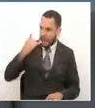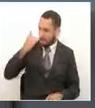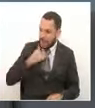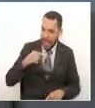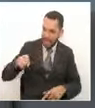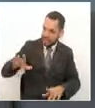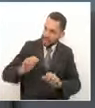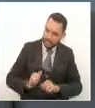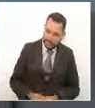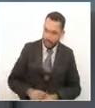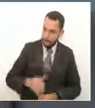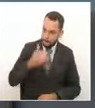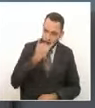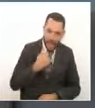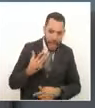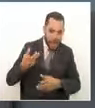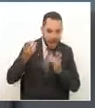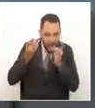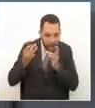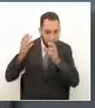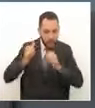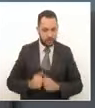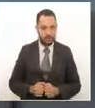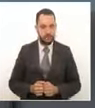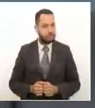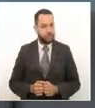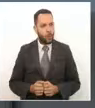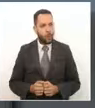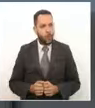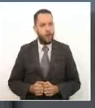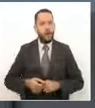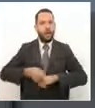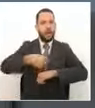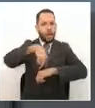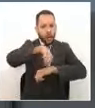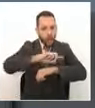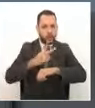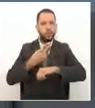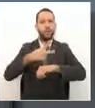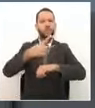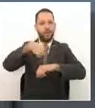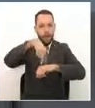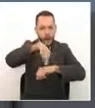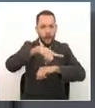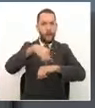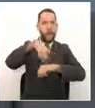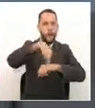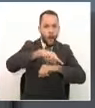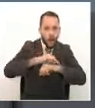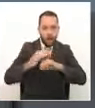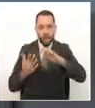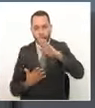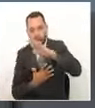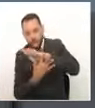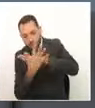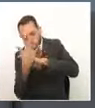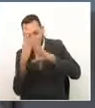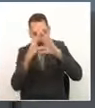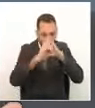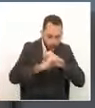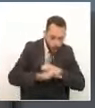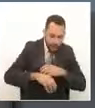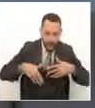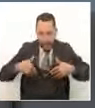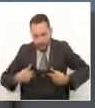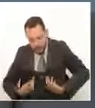porque somos humanos y tenemos tiempos a veces de trabajo de 12 horas y de noche y en la madrugada y nos da hambre y nos vamos a